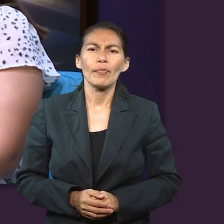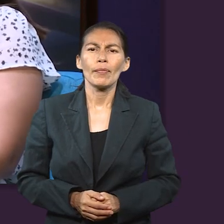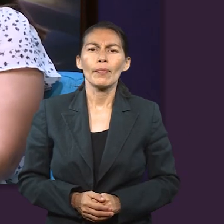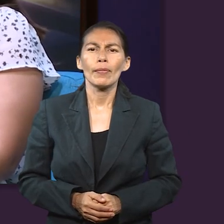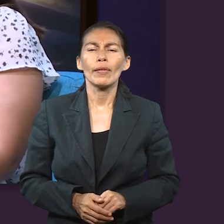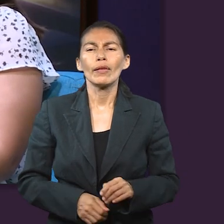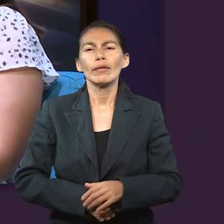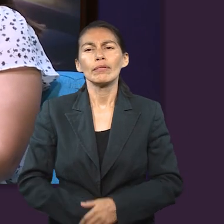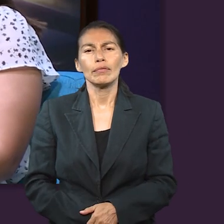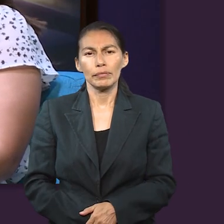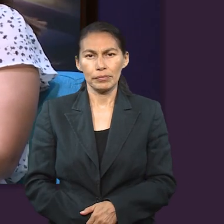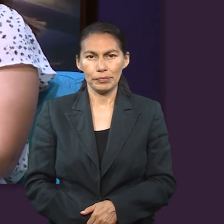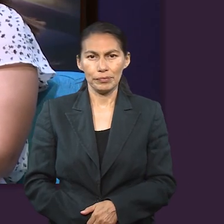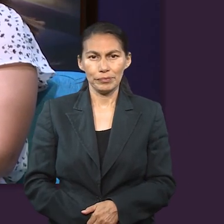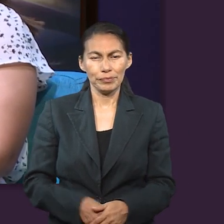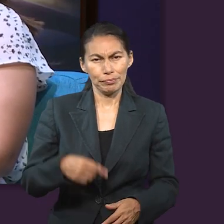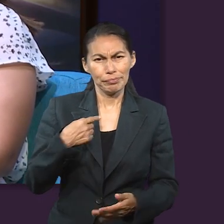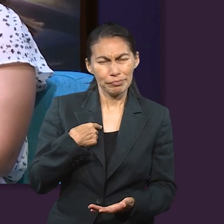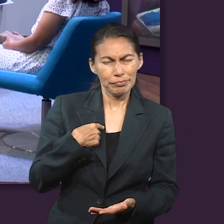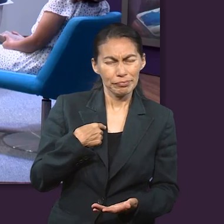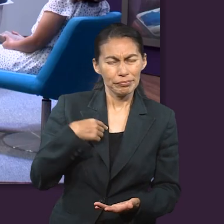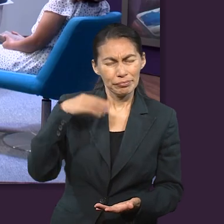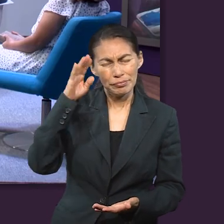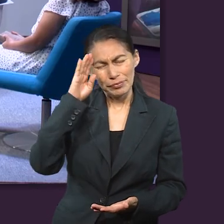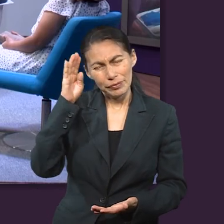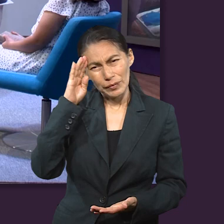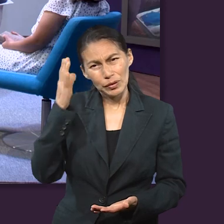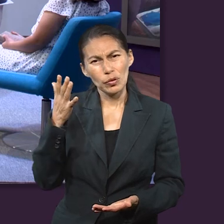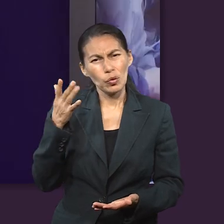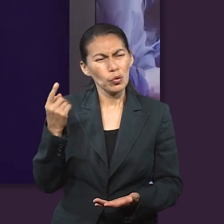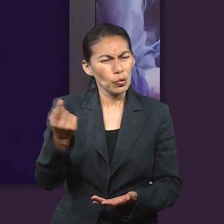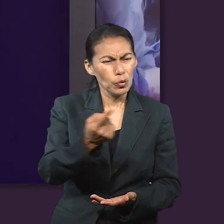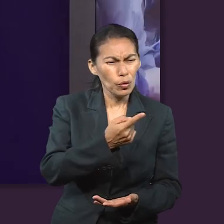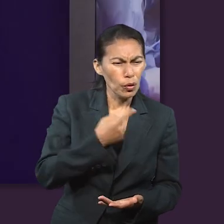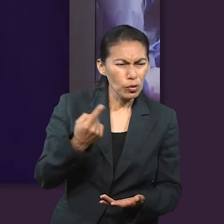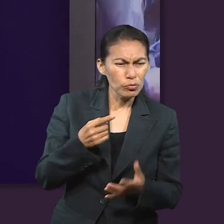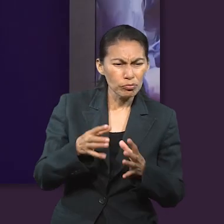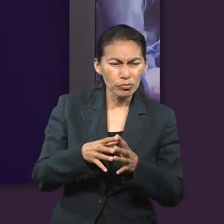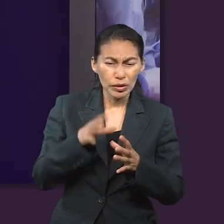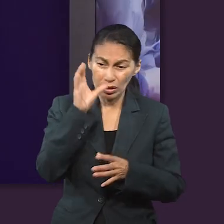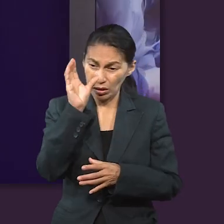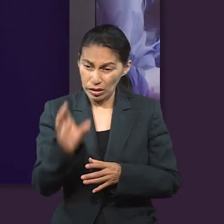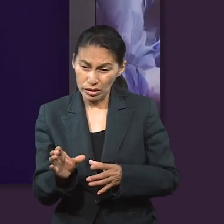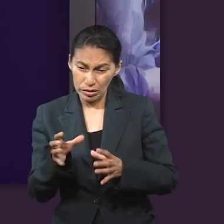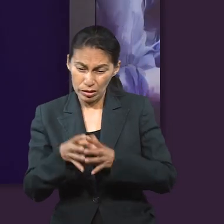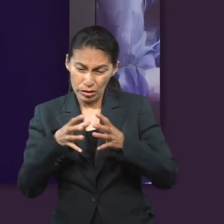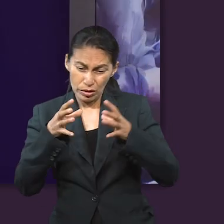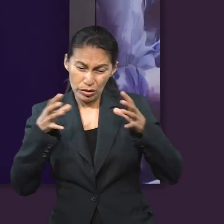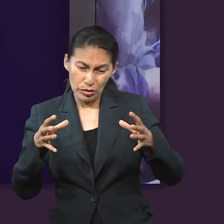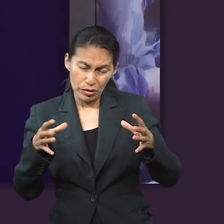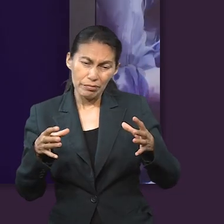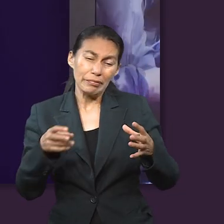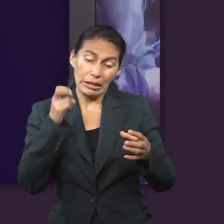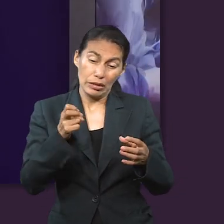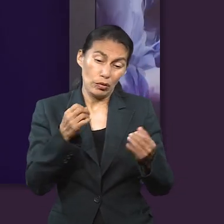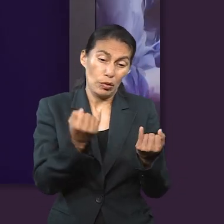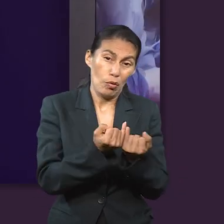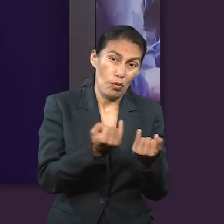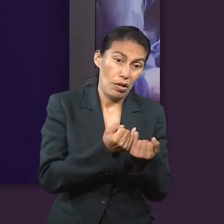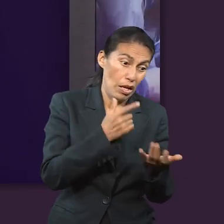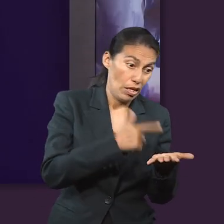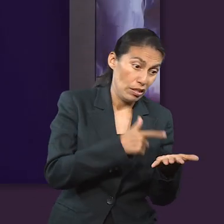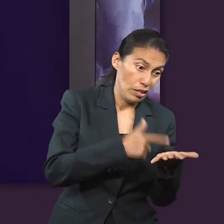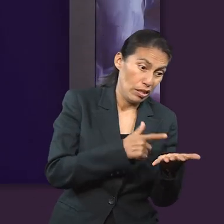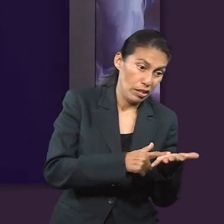eficaz. Y yo me quedo con que tenemos una responsabilidad a nivel personal en el desarrollo de nuestro